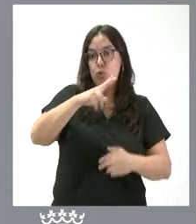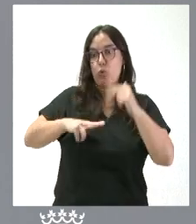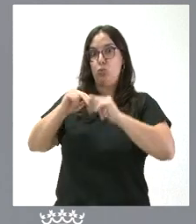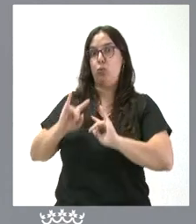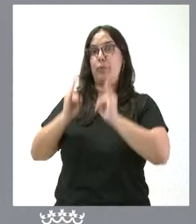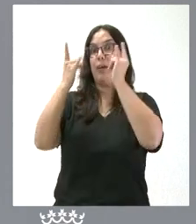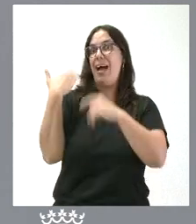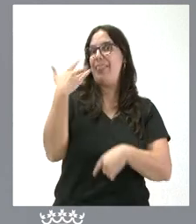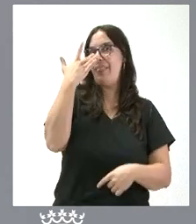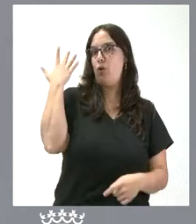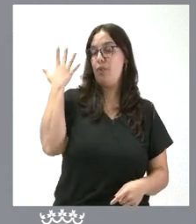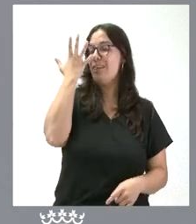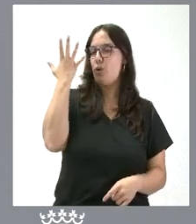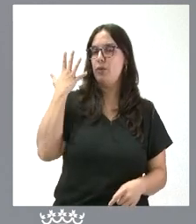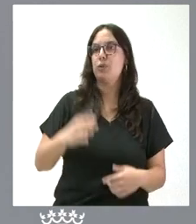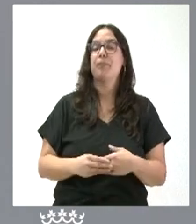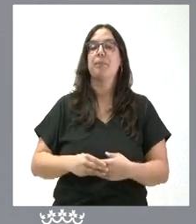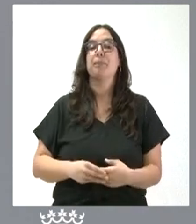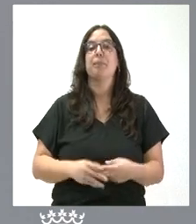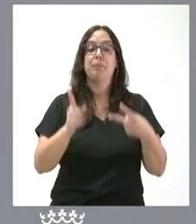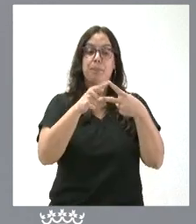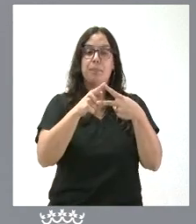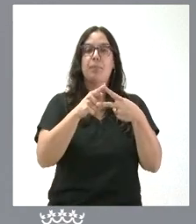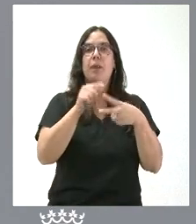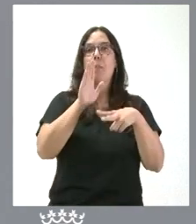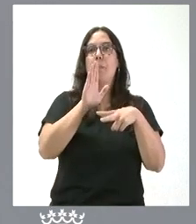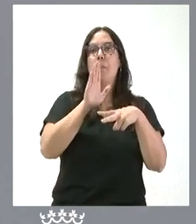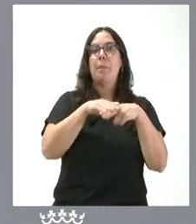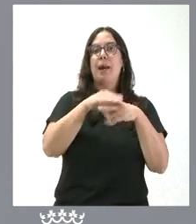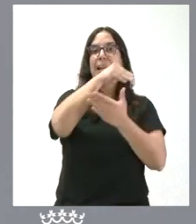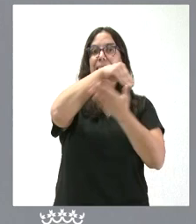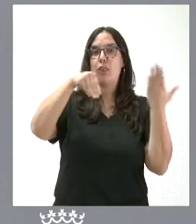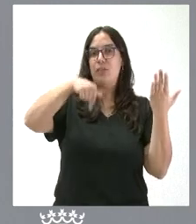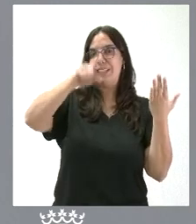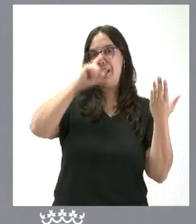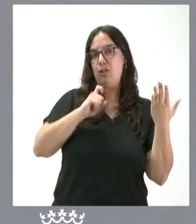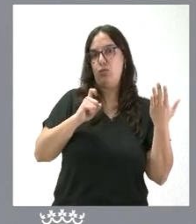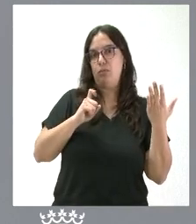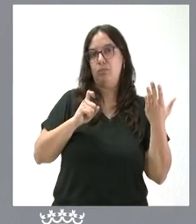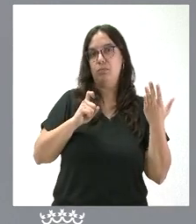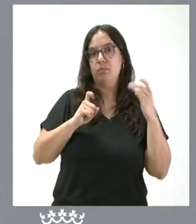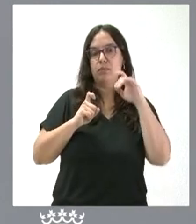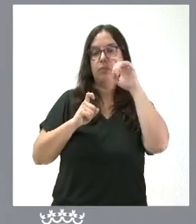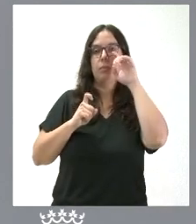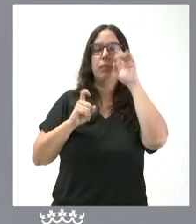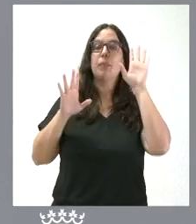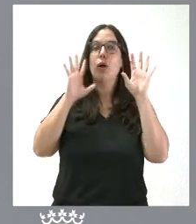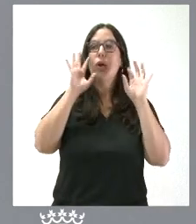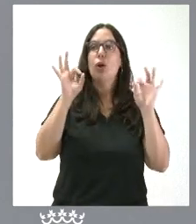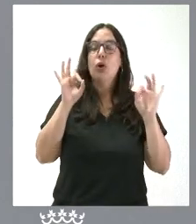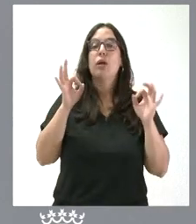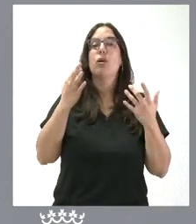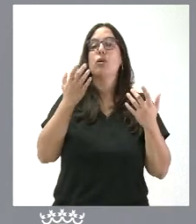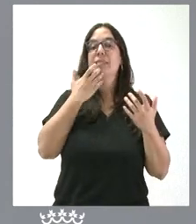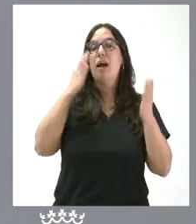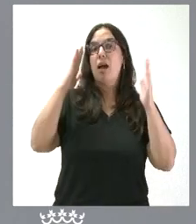Pues estas cantidades son para el presupuesto del año 23 y, por tanto, para la liquidación del presupuesto de este año cuando se produzca. Pero, lógicamente, en la medida en